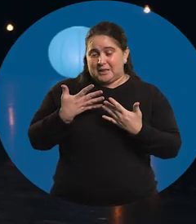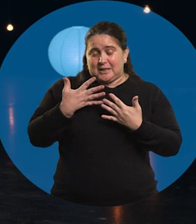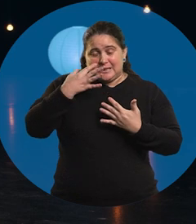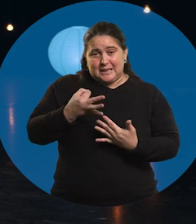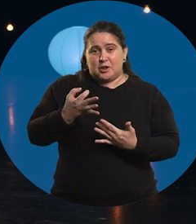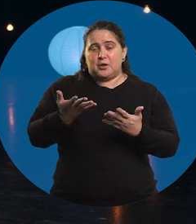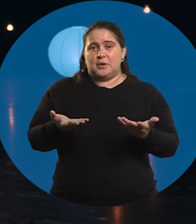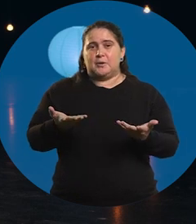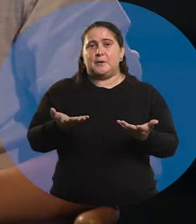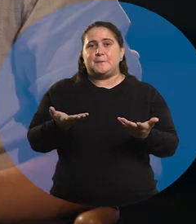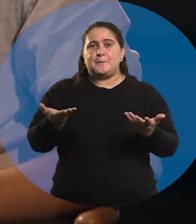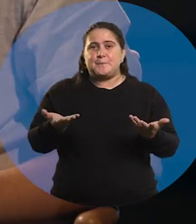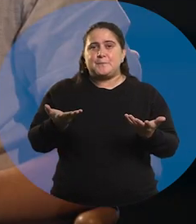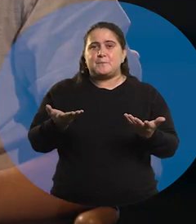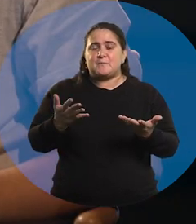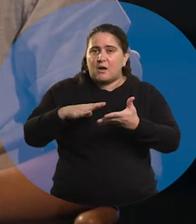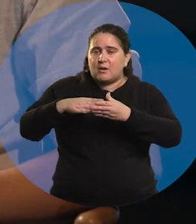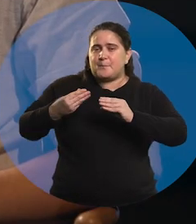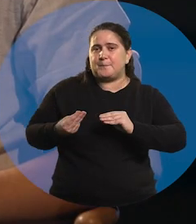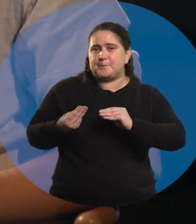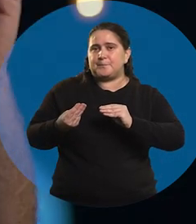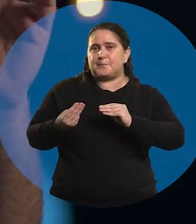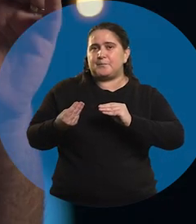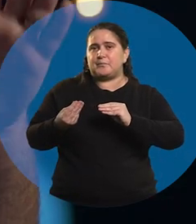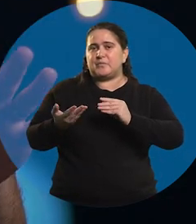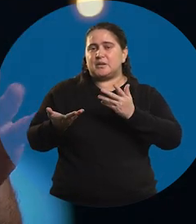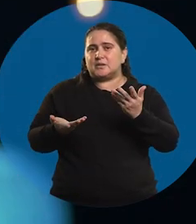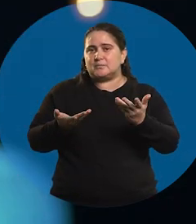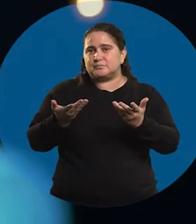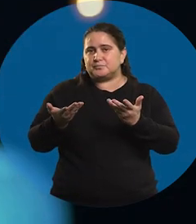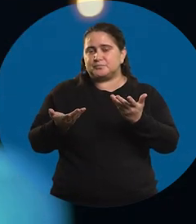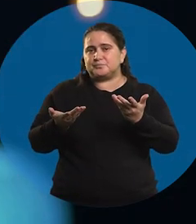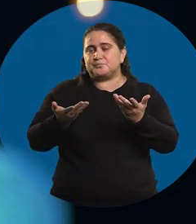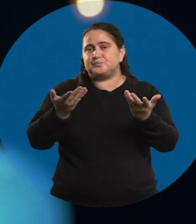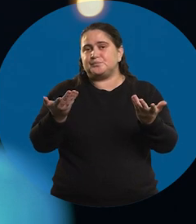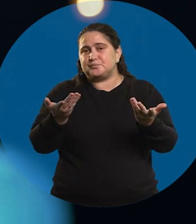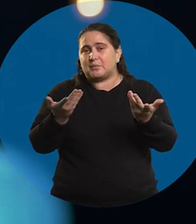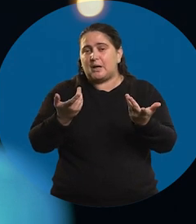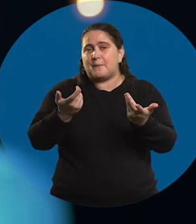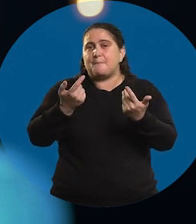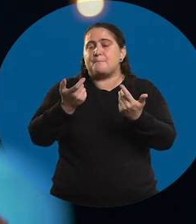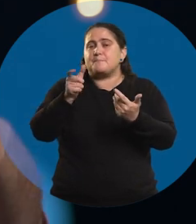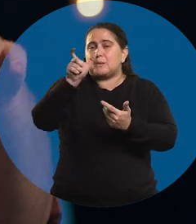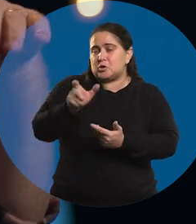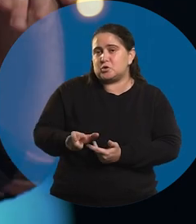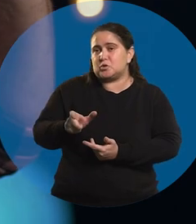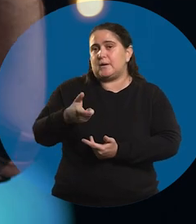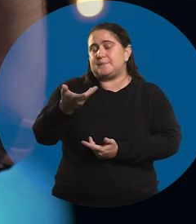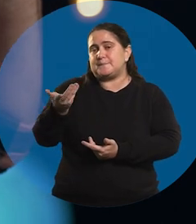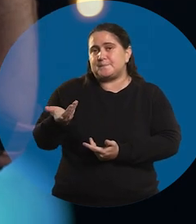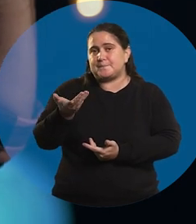Yo creo que el modelo, persona